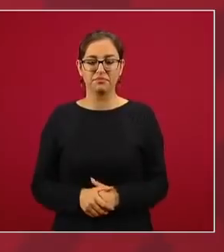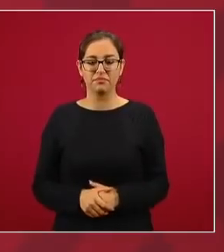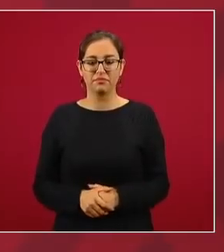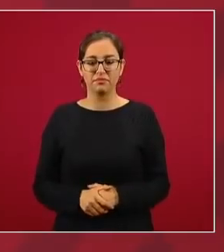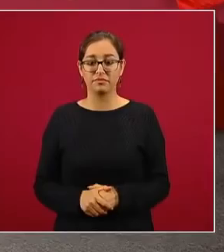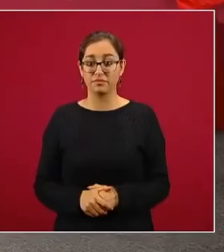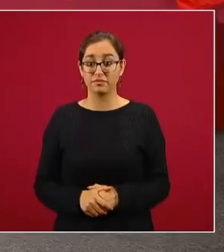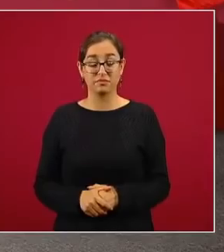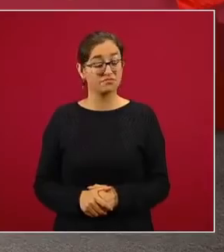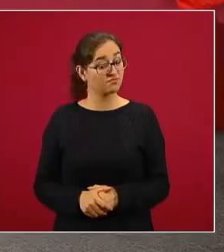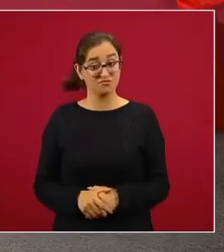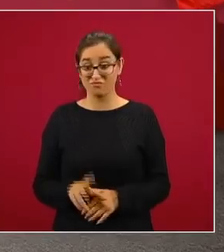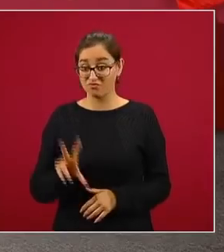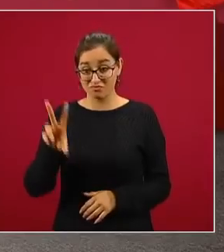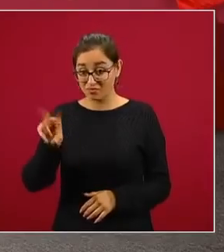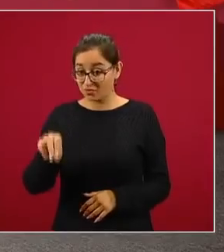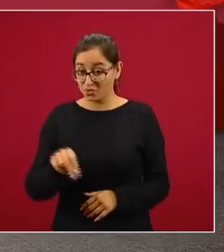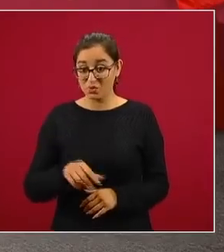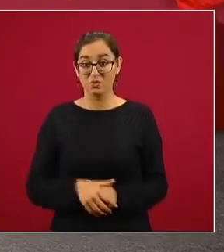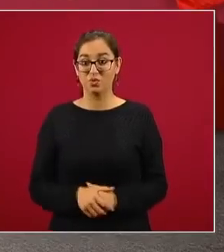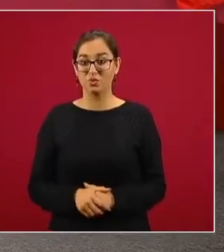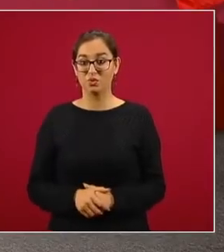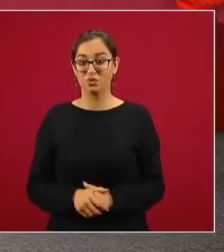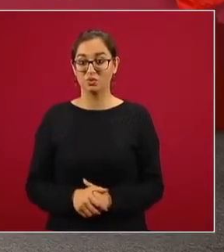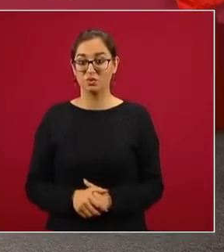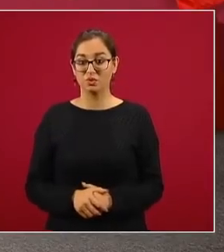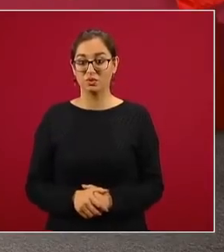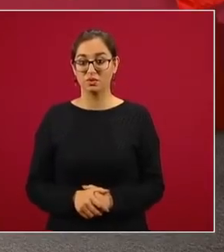no vivo